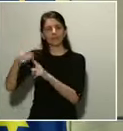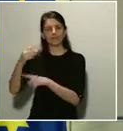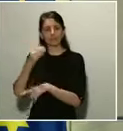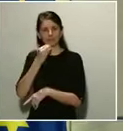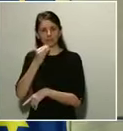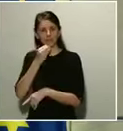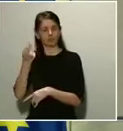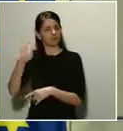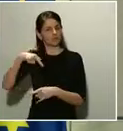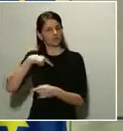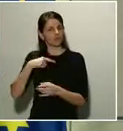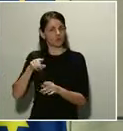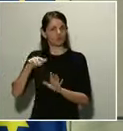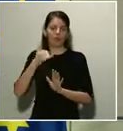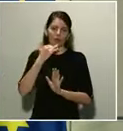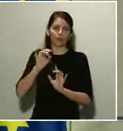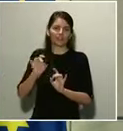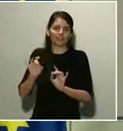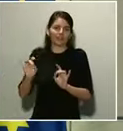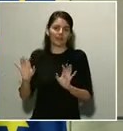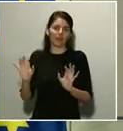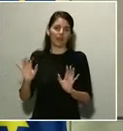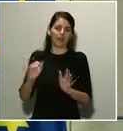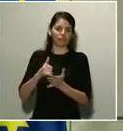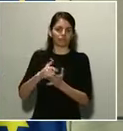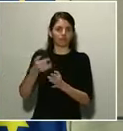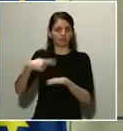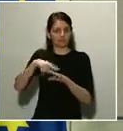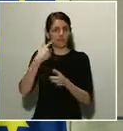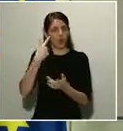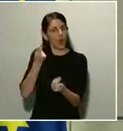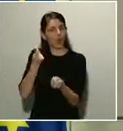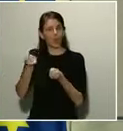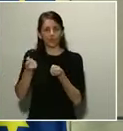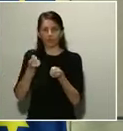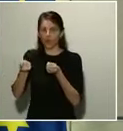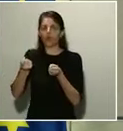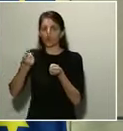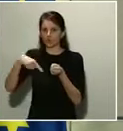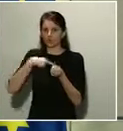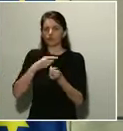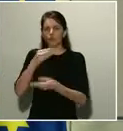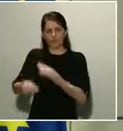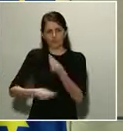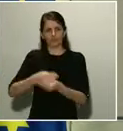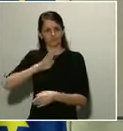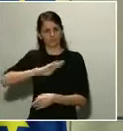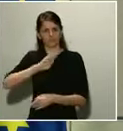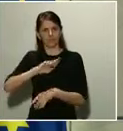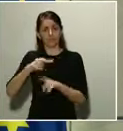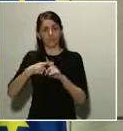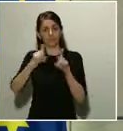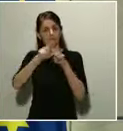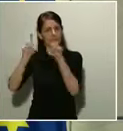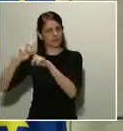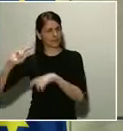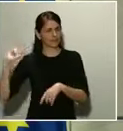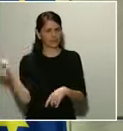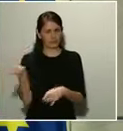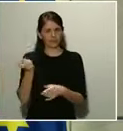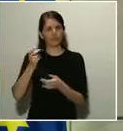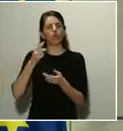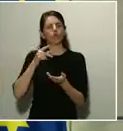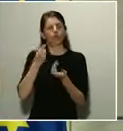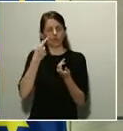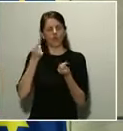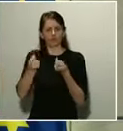sensibles y, por tanto, se está redoblando el control, las propias empresas respecto de ellos y los servicios correspondientes. Y, en cuanto al